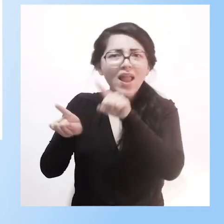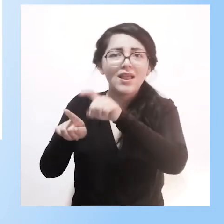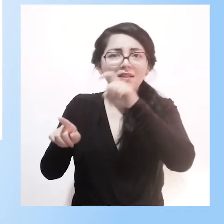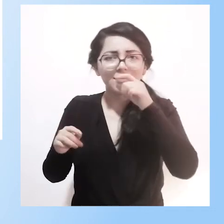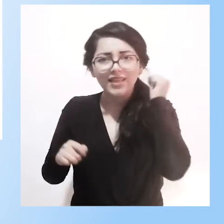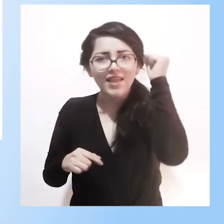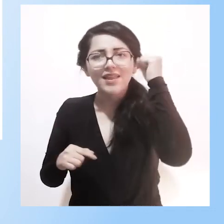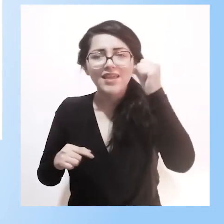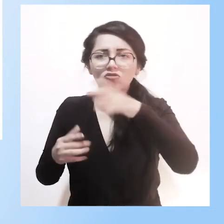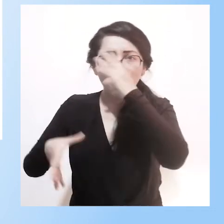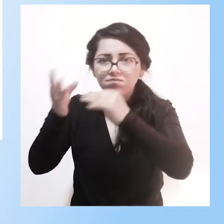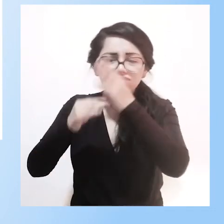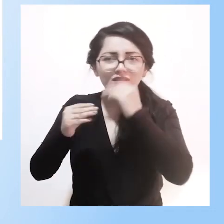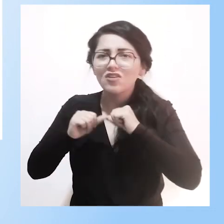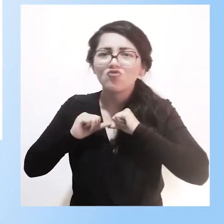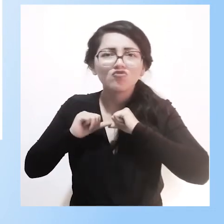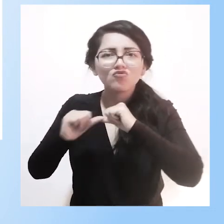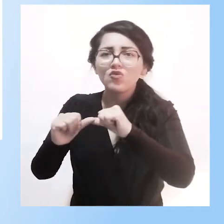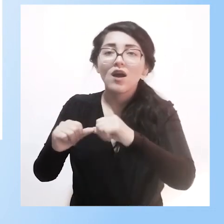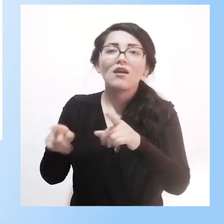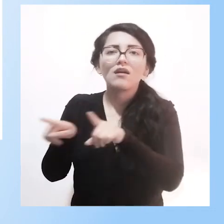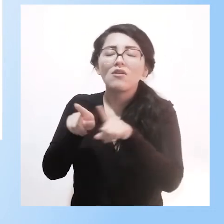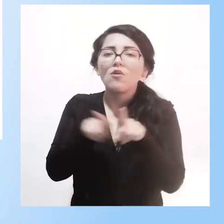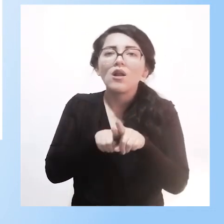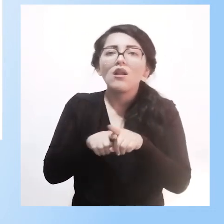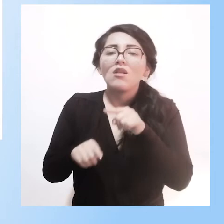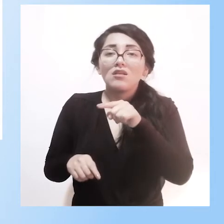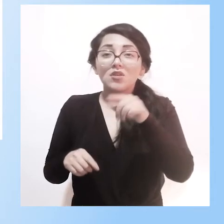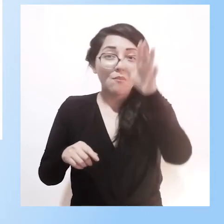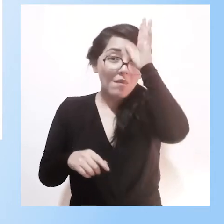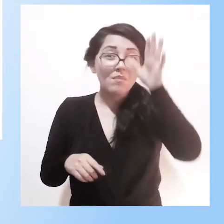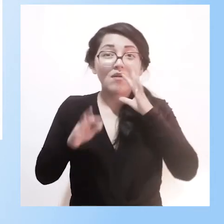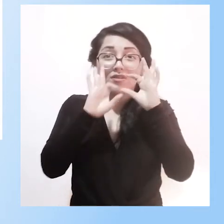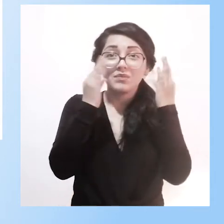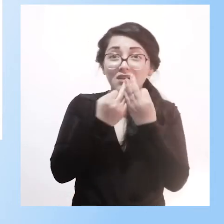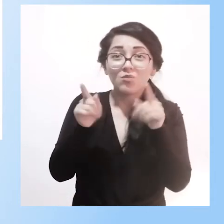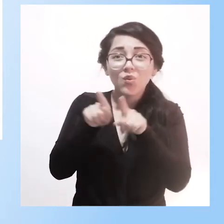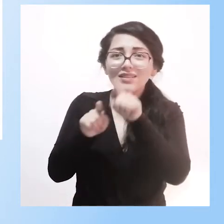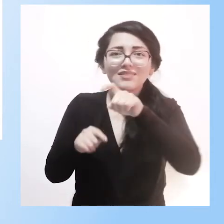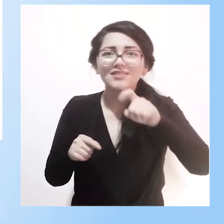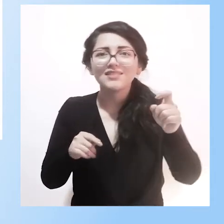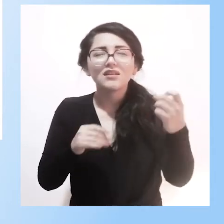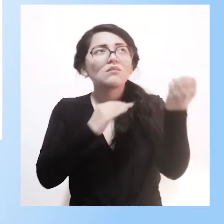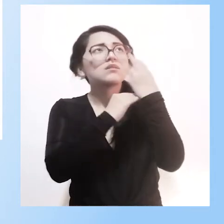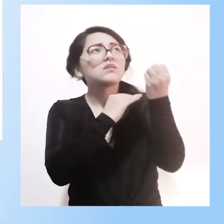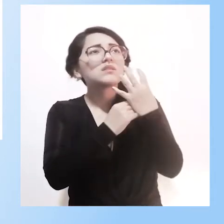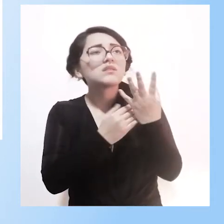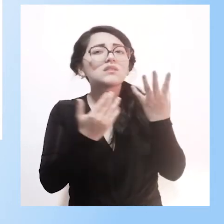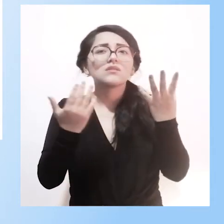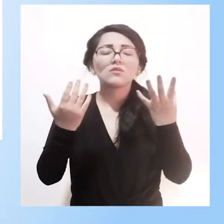jugando. El que no entienda que esos padres con un hijo enfermo crónico tiene la necesidad de orientación, tiene